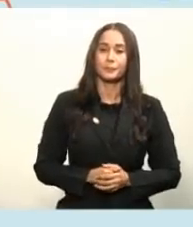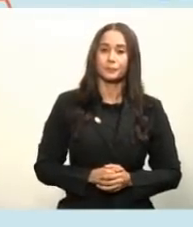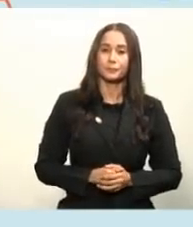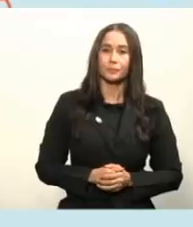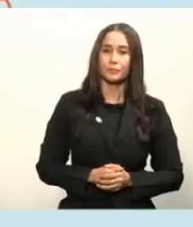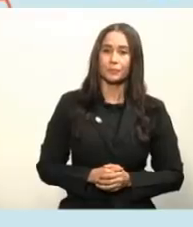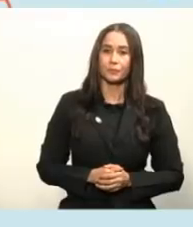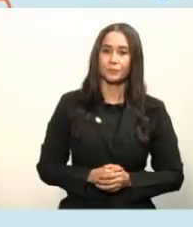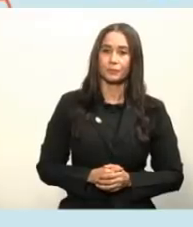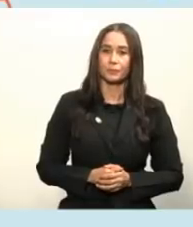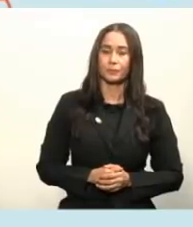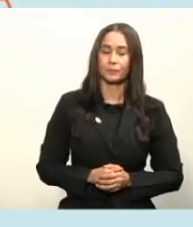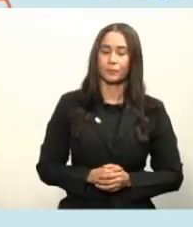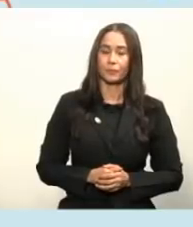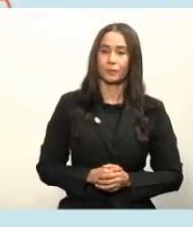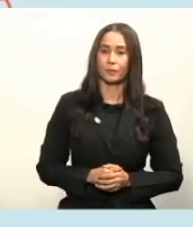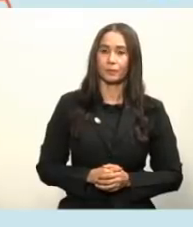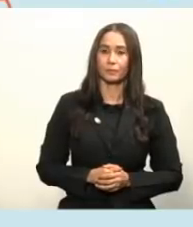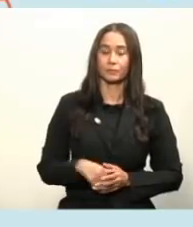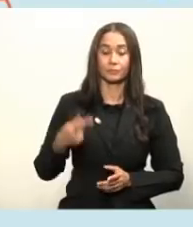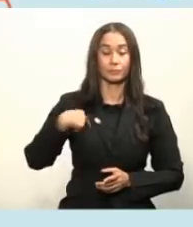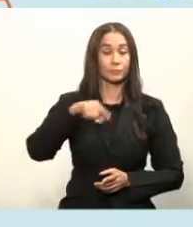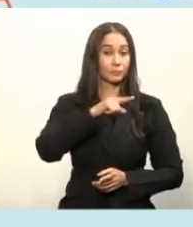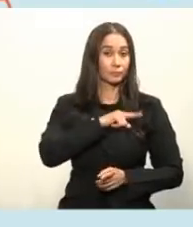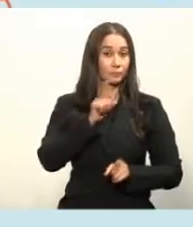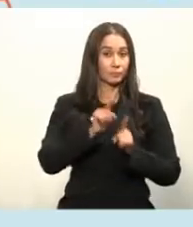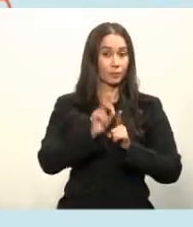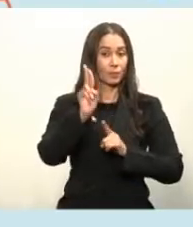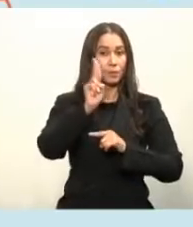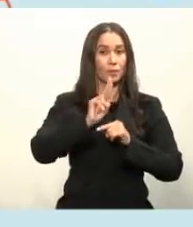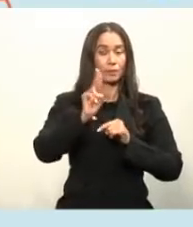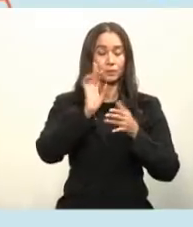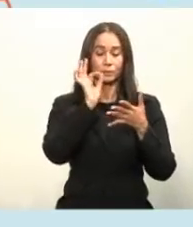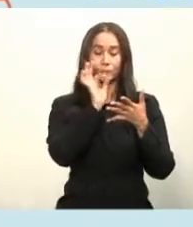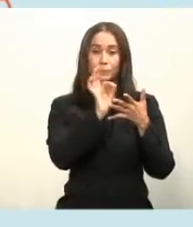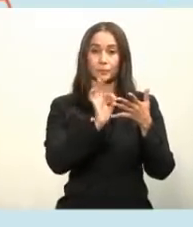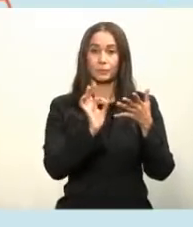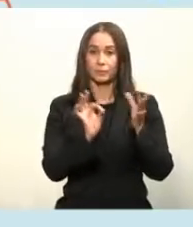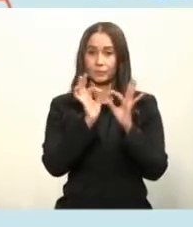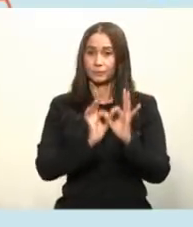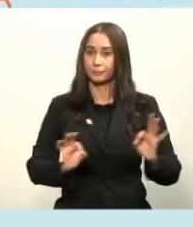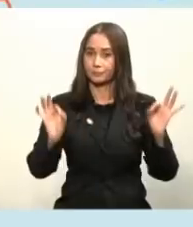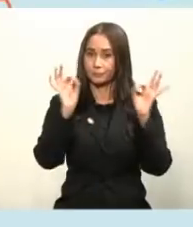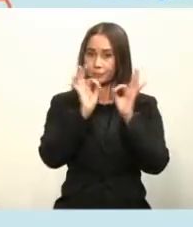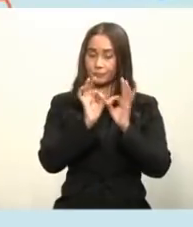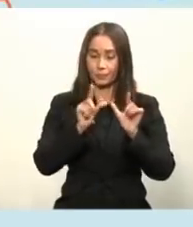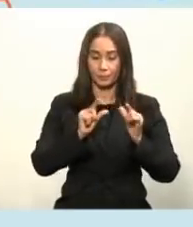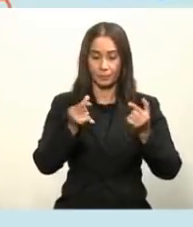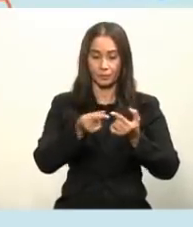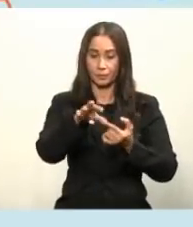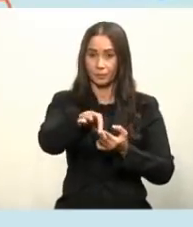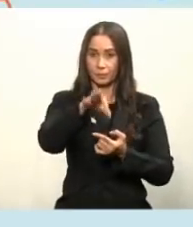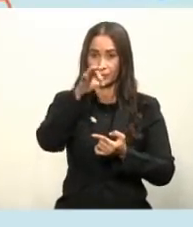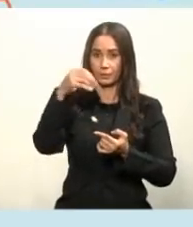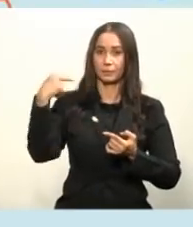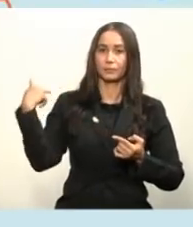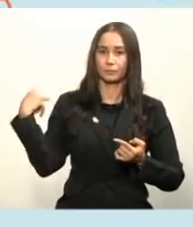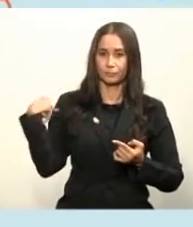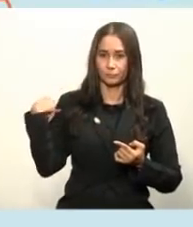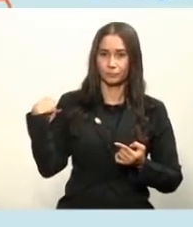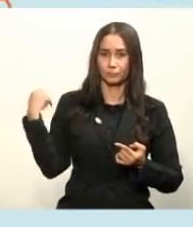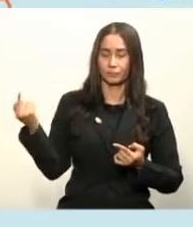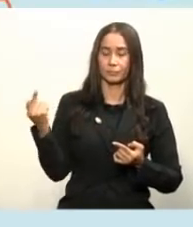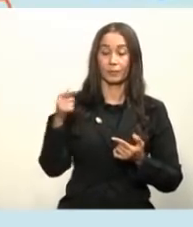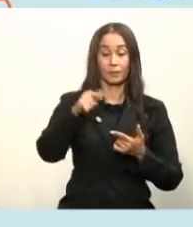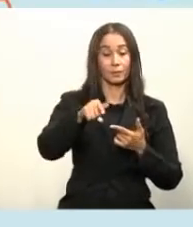Nosotros usamos una serie de criterios para la priorización en el proceso de vacunación y se va